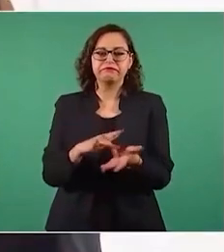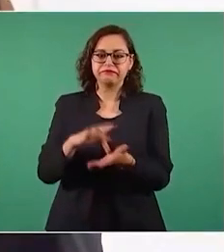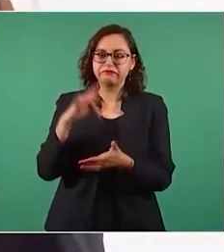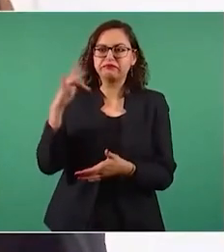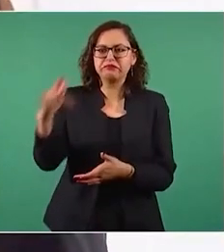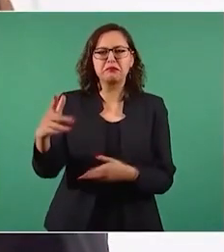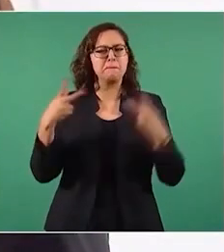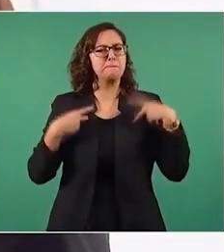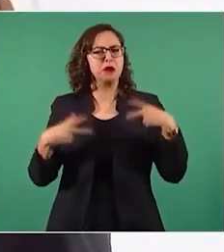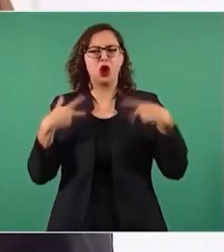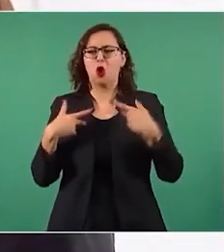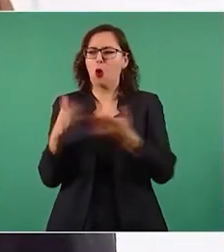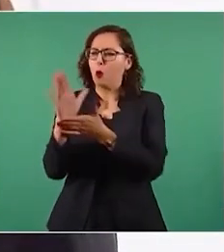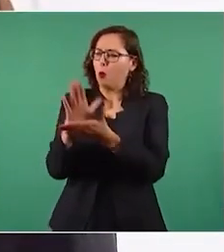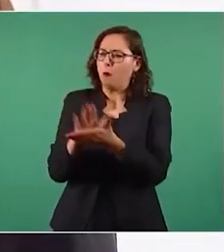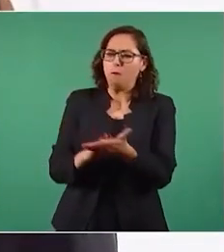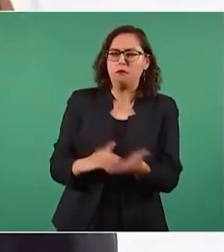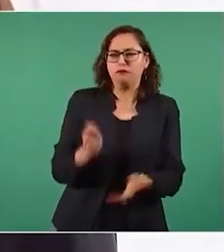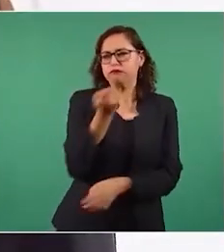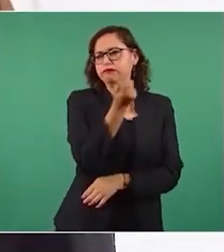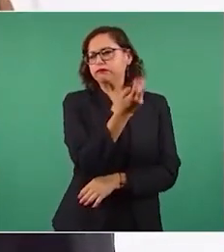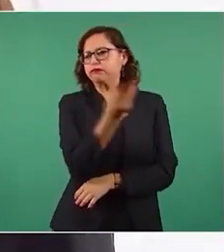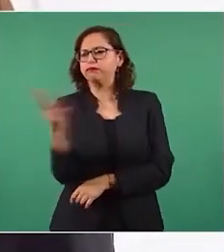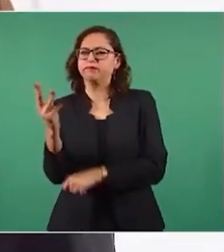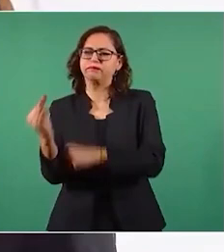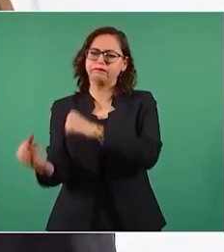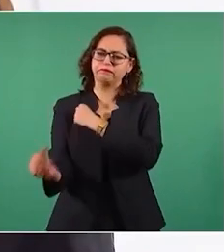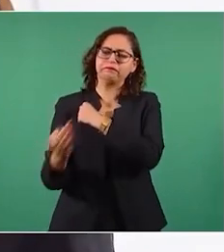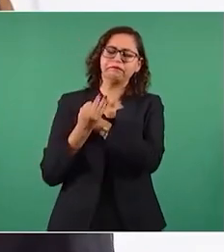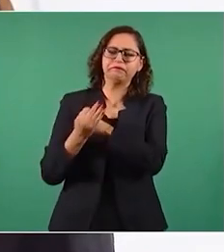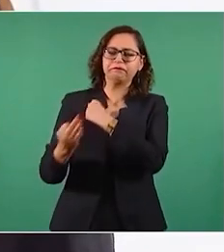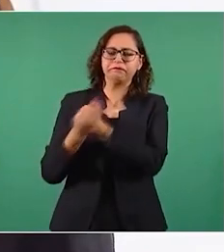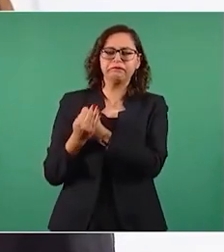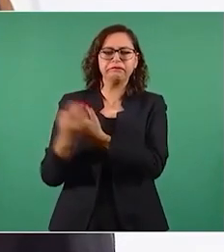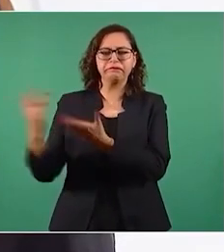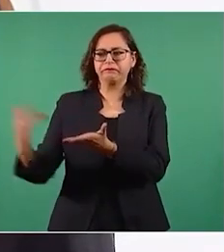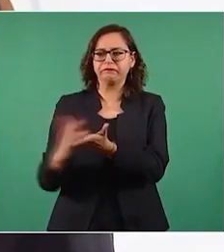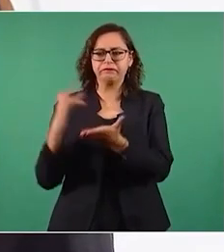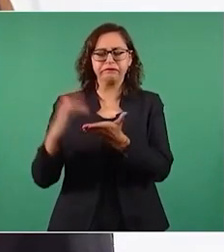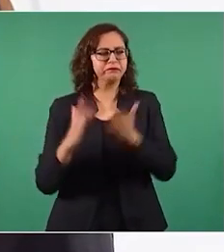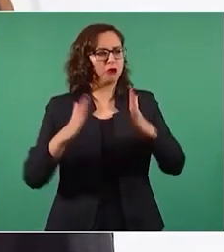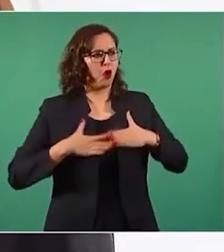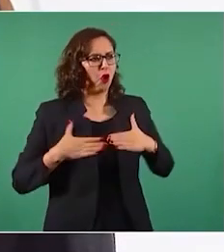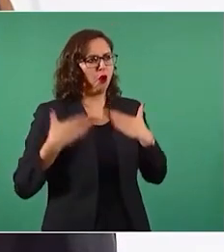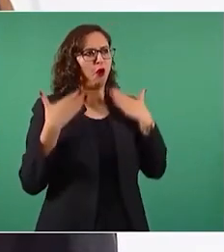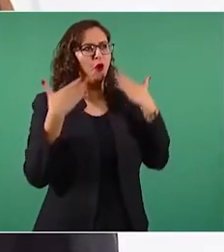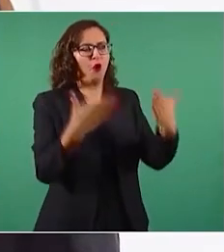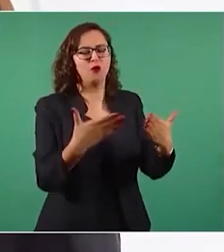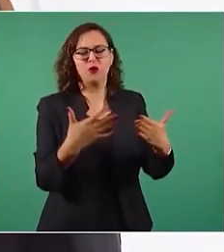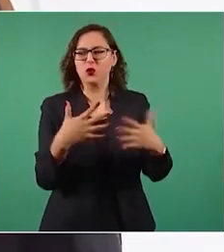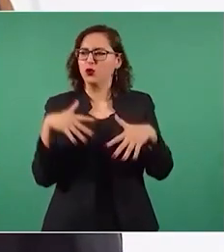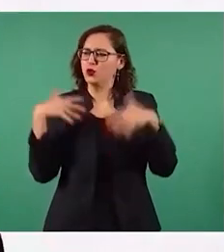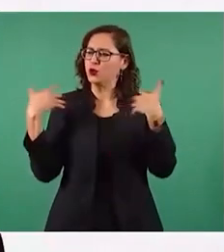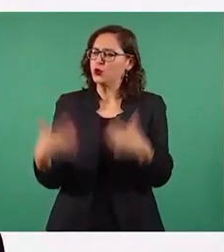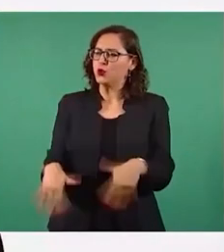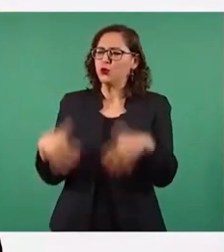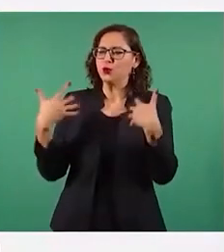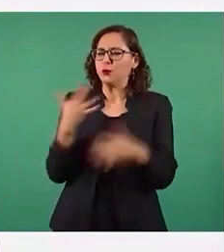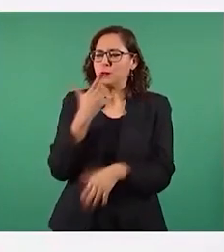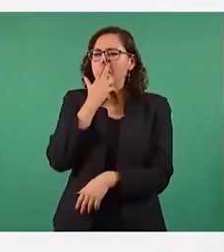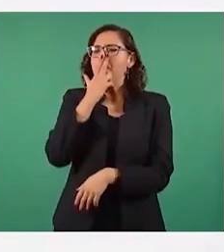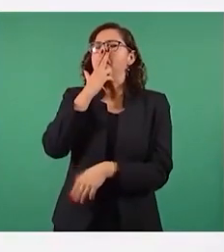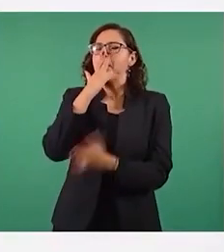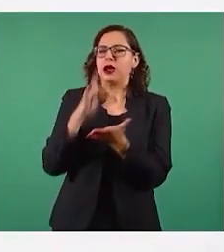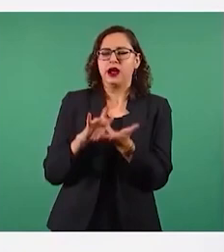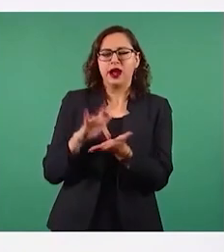raso, por su respaldo y su confianza. tengo tengo muy claro que debemos